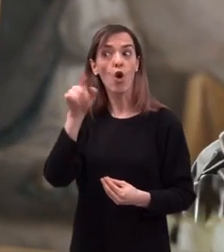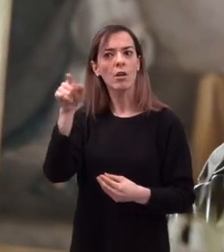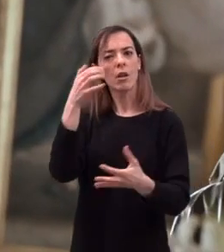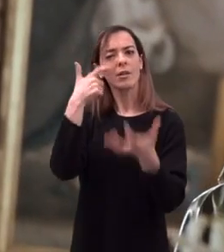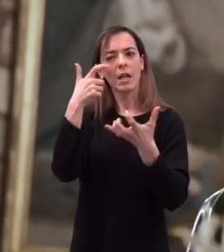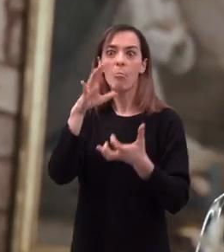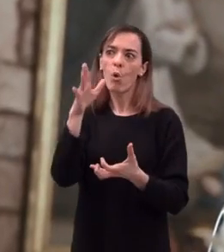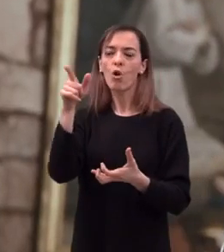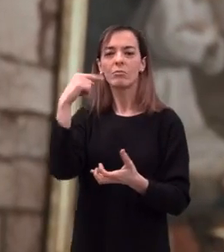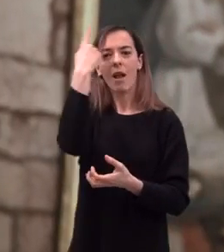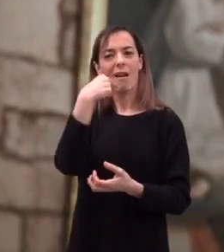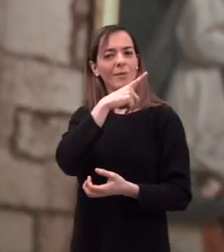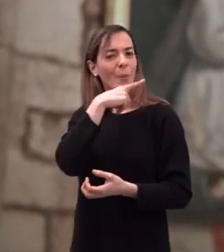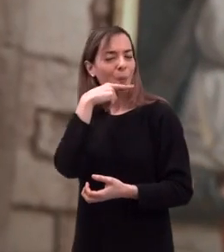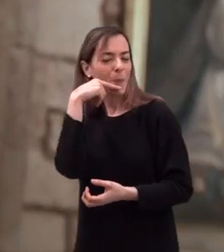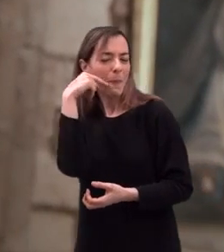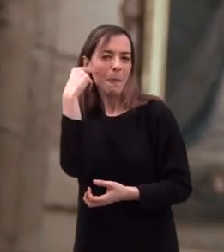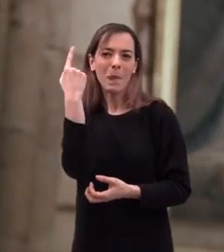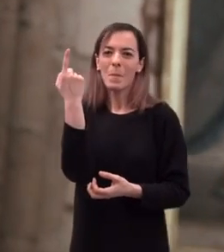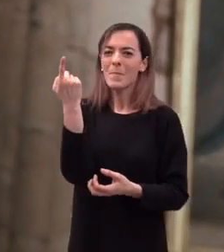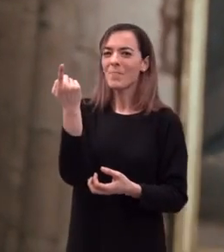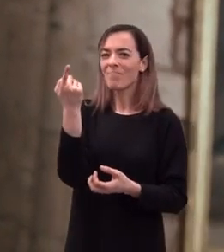que destaca por su dulzura y equilibrio.